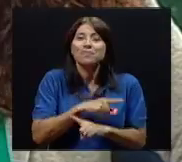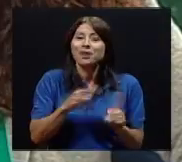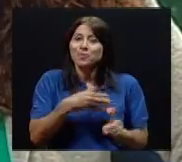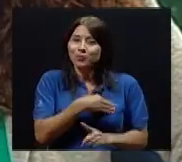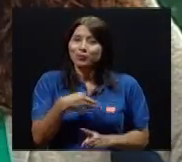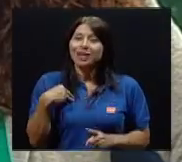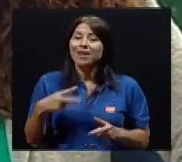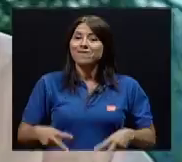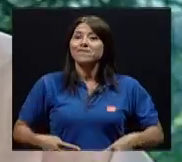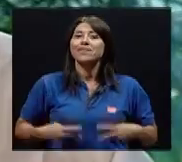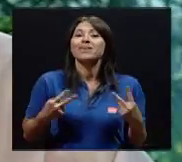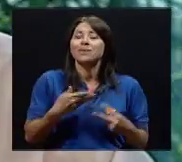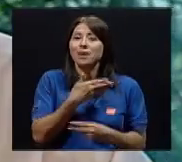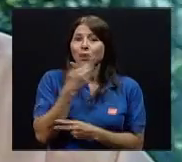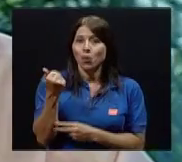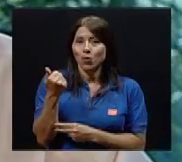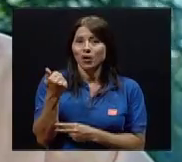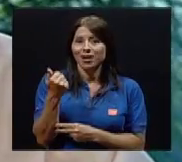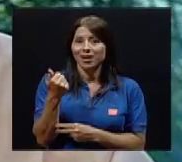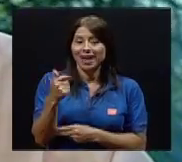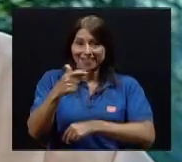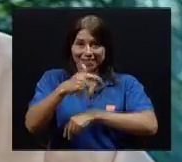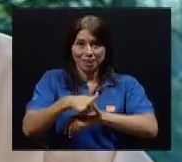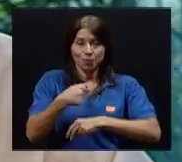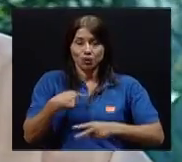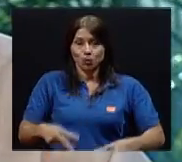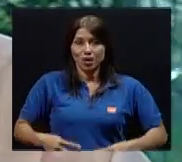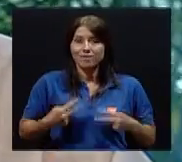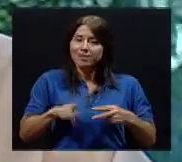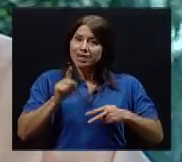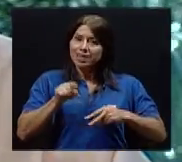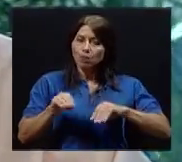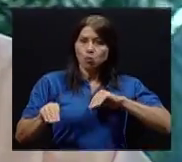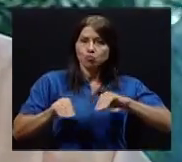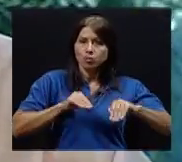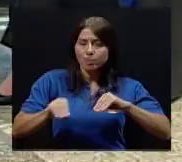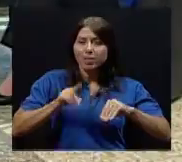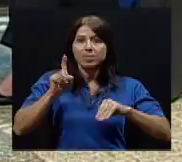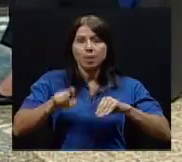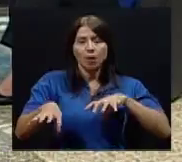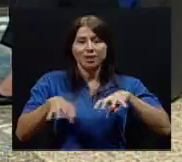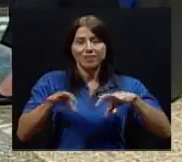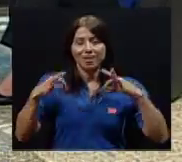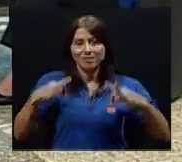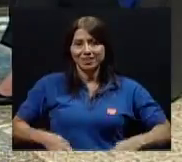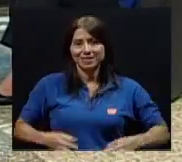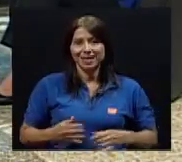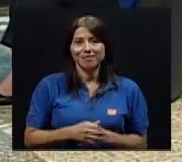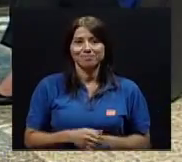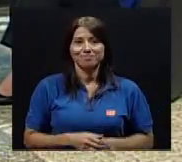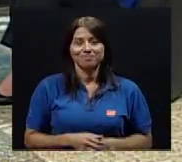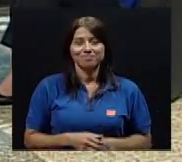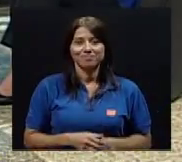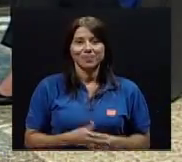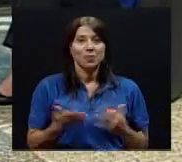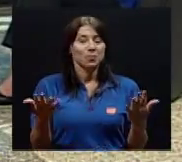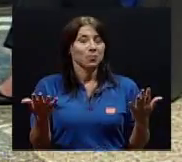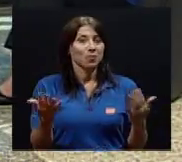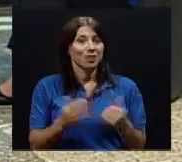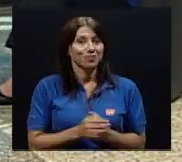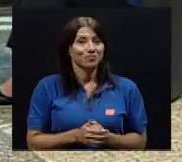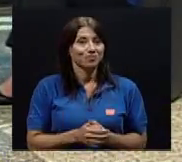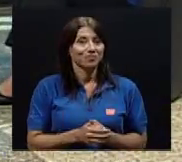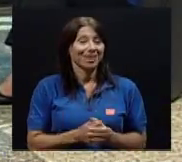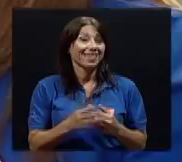tiempo que yo voy a Tengo que hacer movimiento, tengo que hacer actividad física. Bueno, definitivamente vivir mejor,